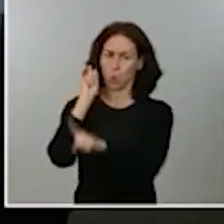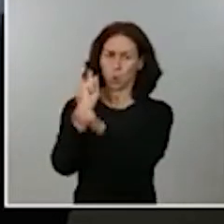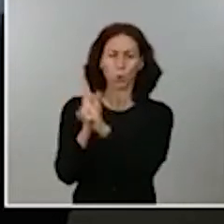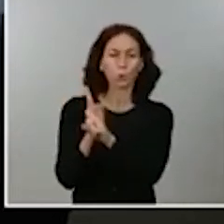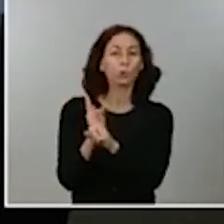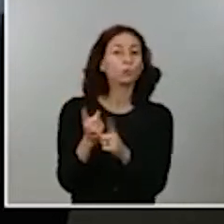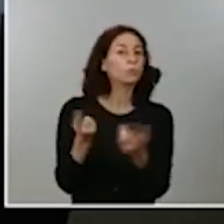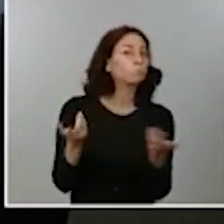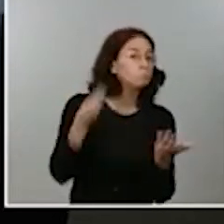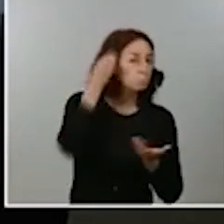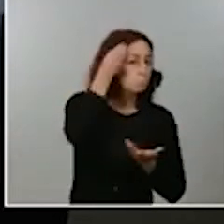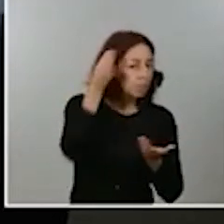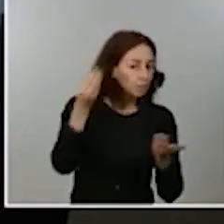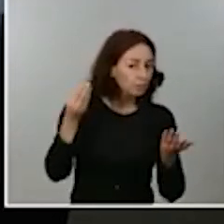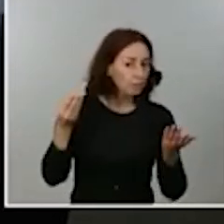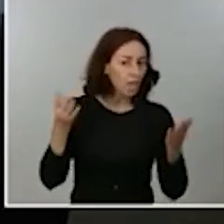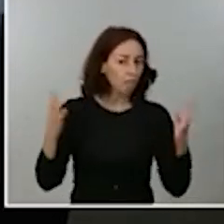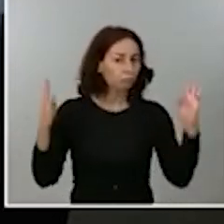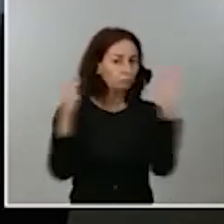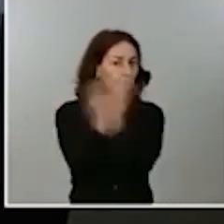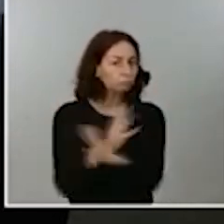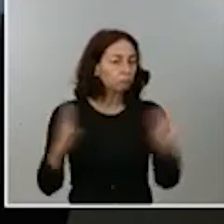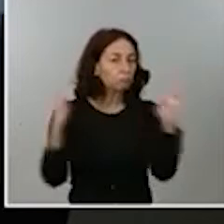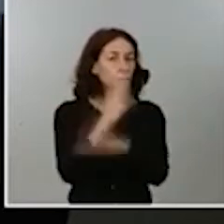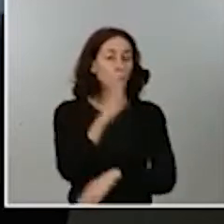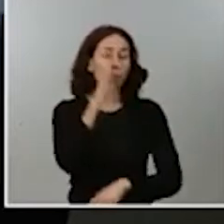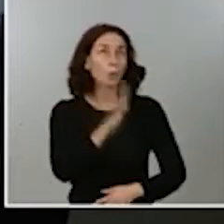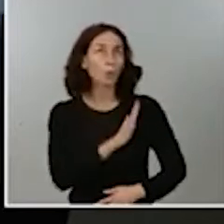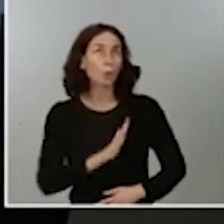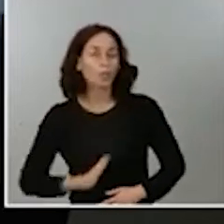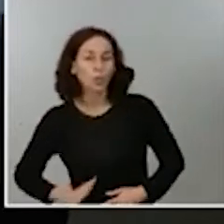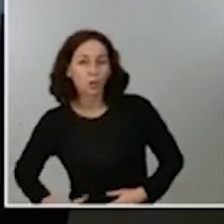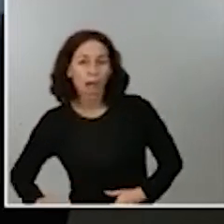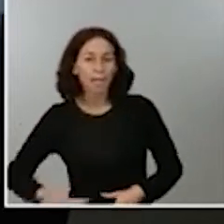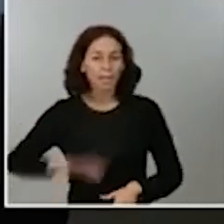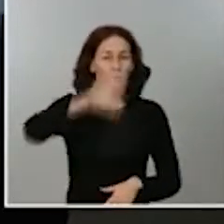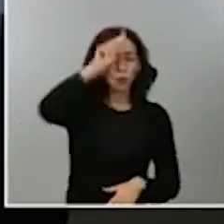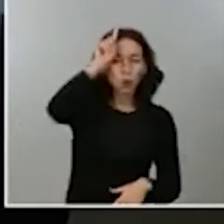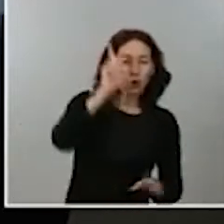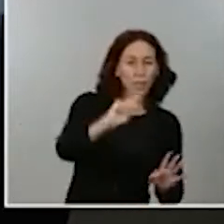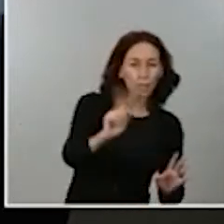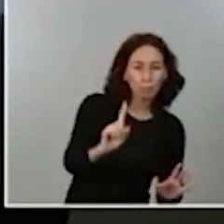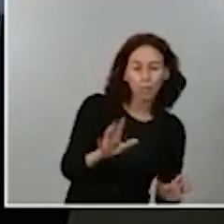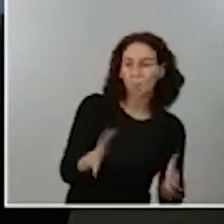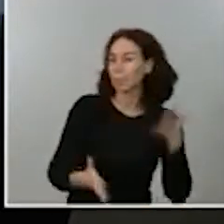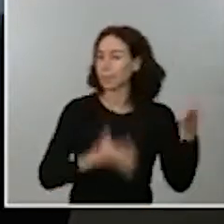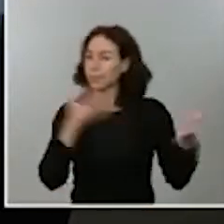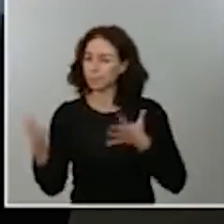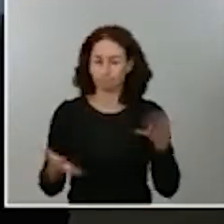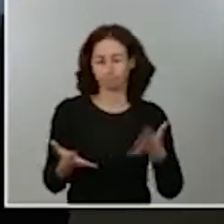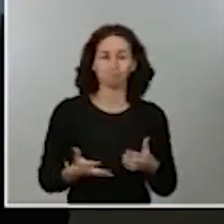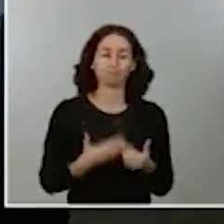cambios se hicieron por razones estrictamente profesionales? ¿No se arrepiente de nada en sus decisiones? Gracias.